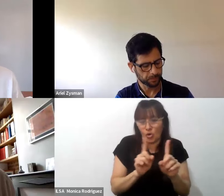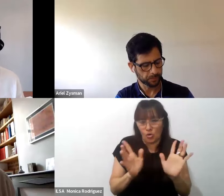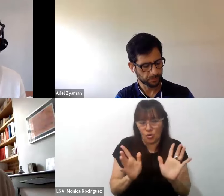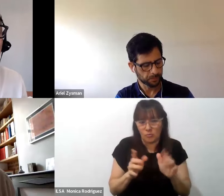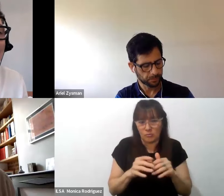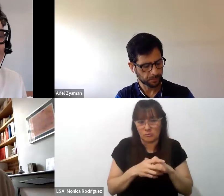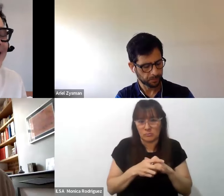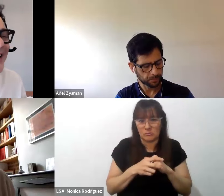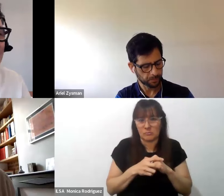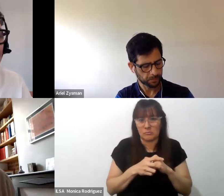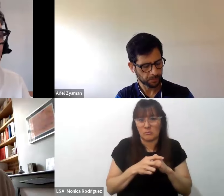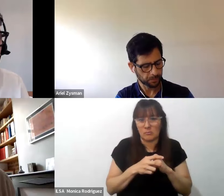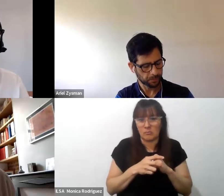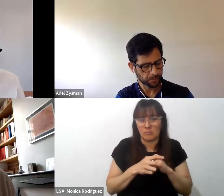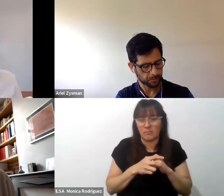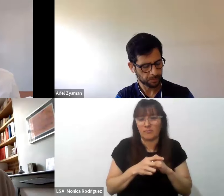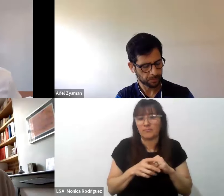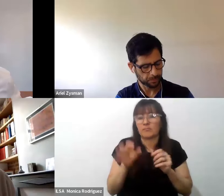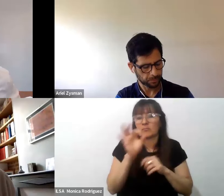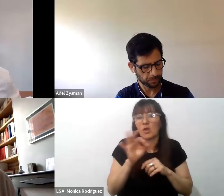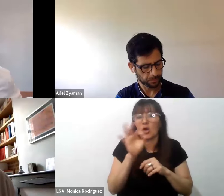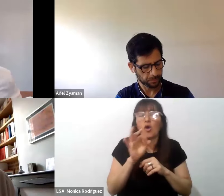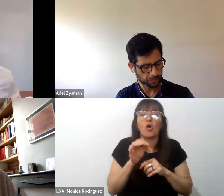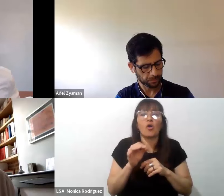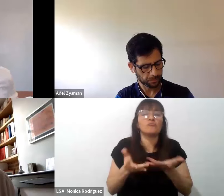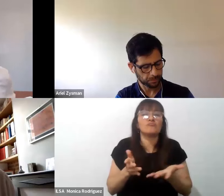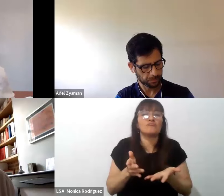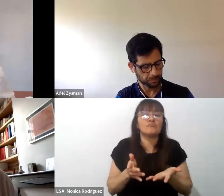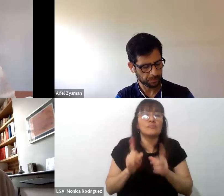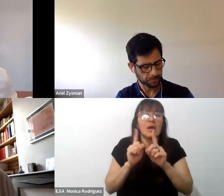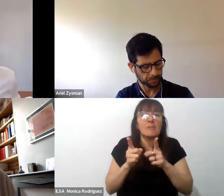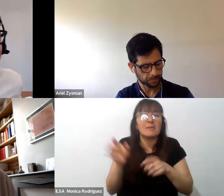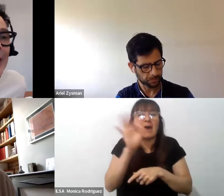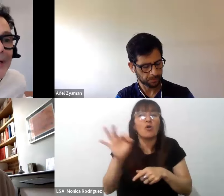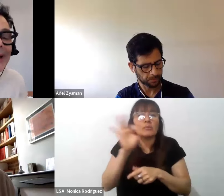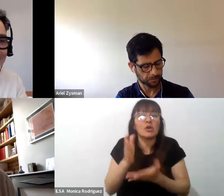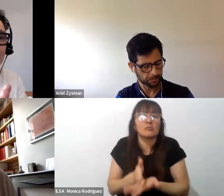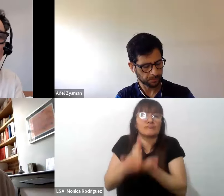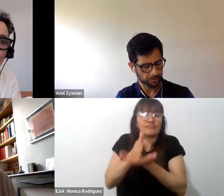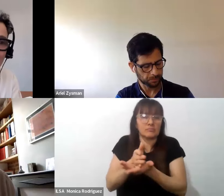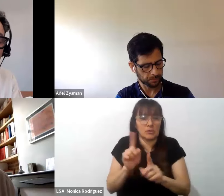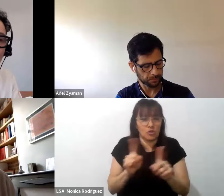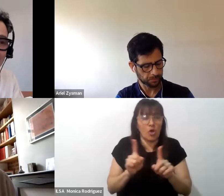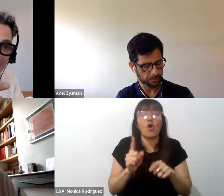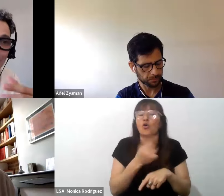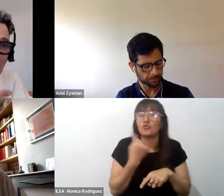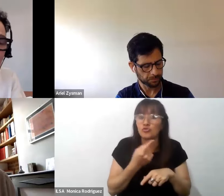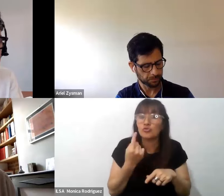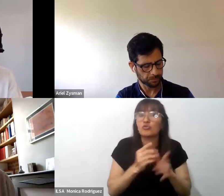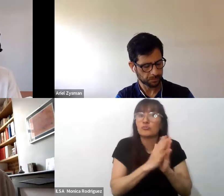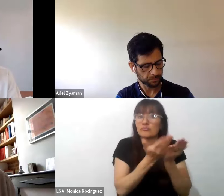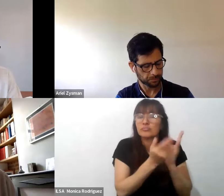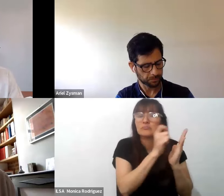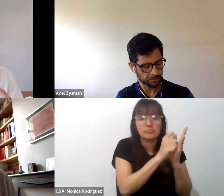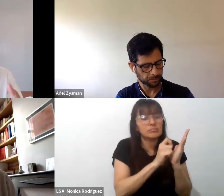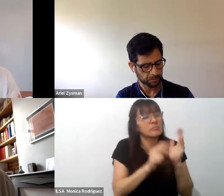ni con los estrictamente con los mismos criterios nosotros en la vía narrativa encontramos explorando